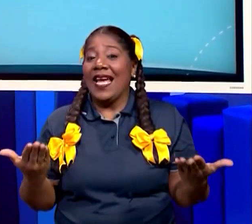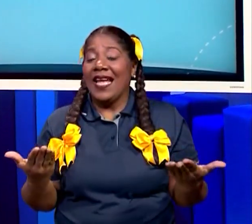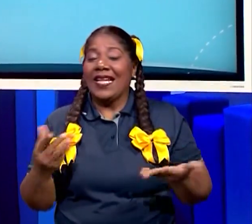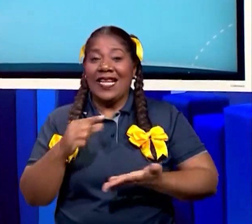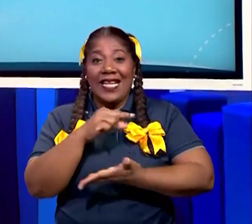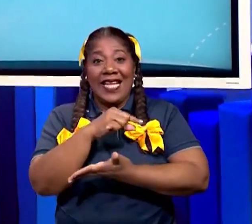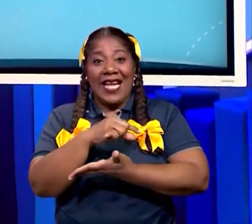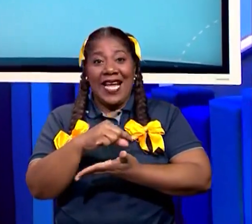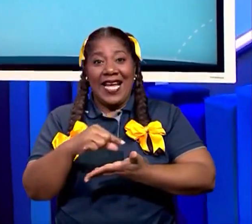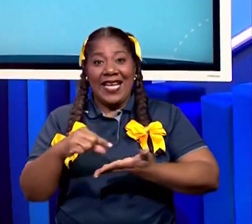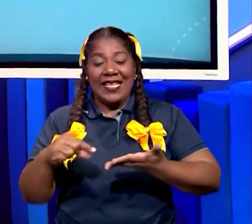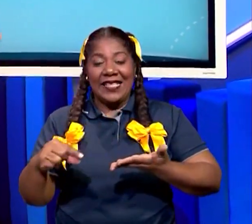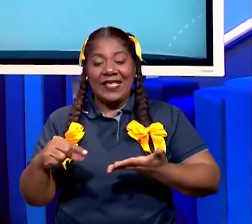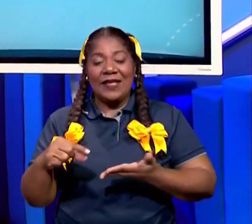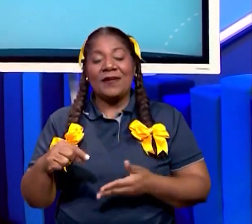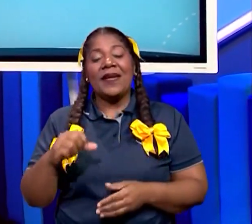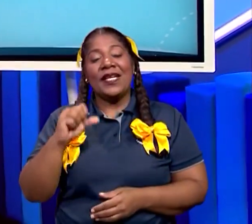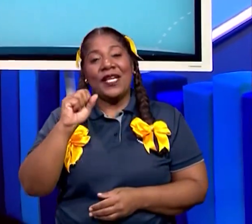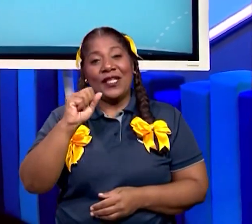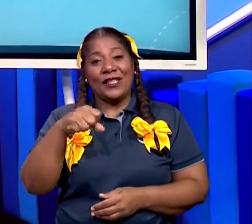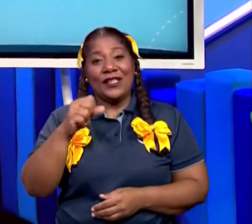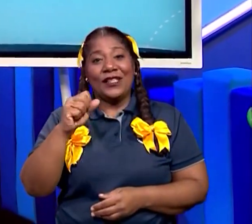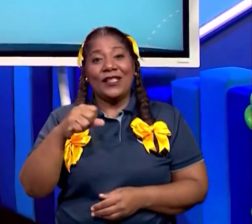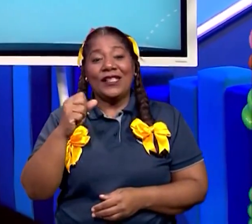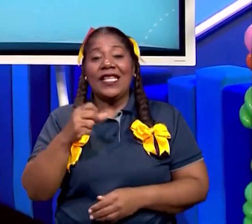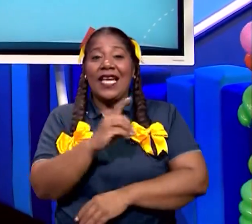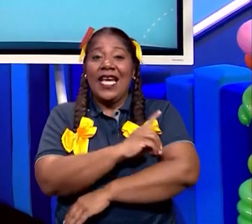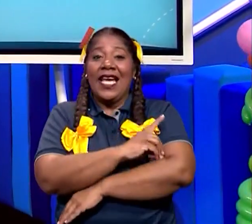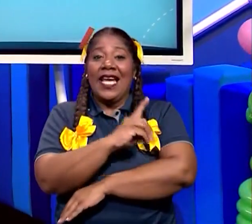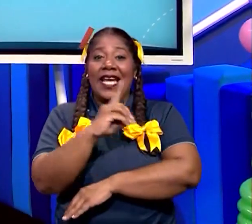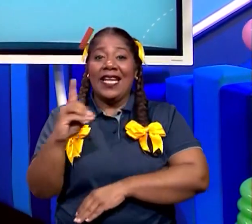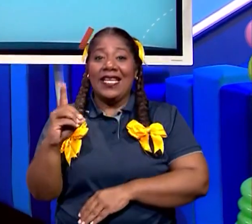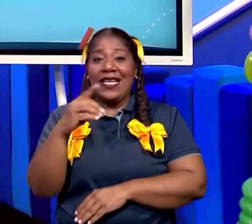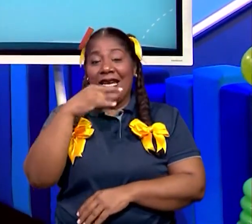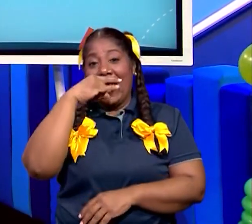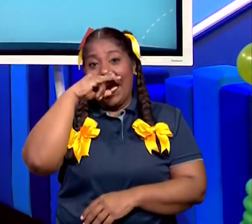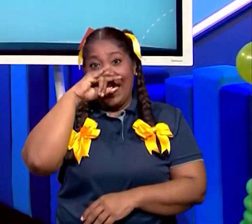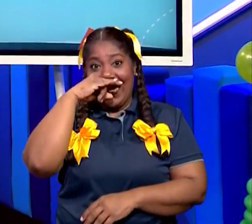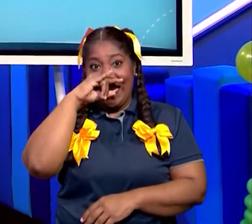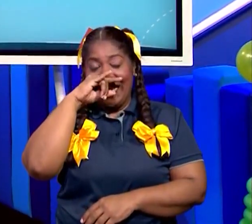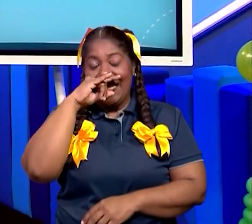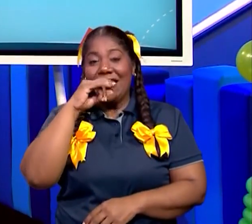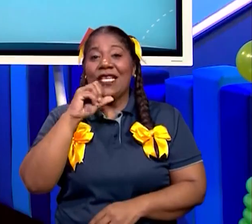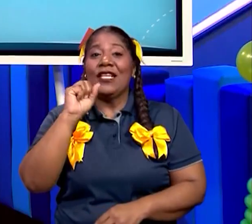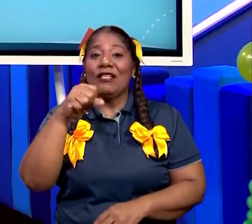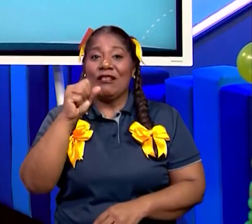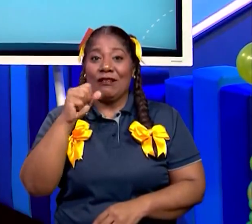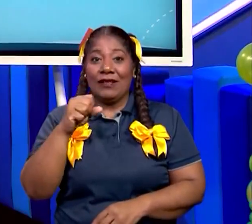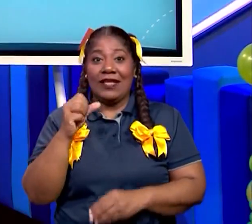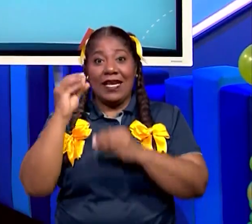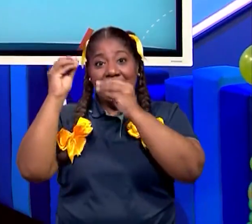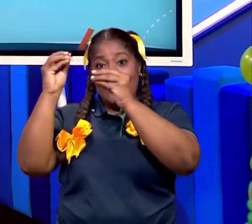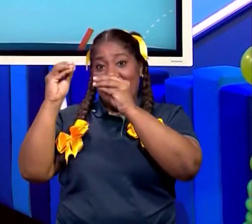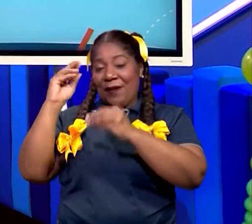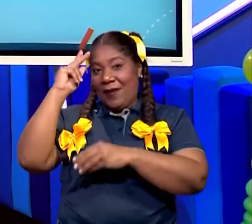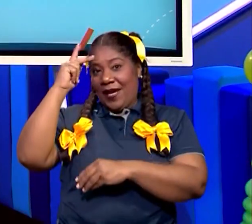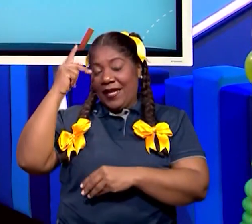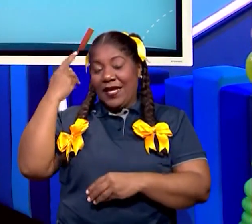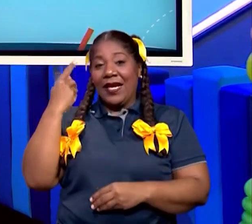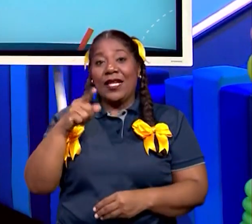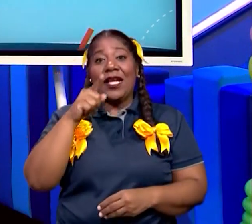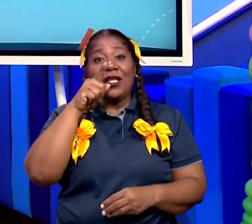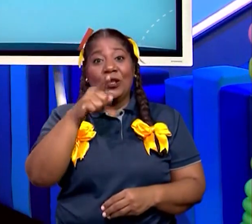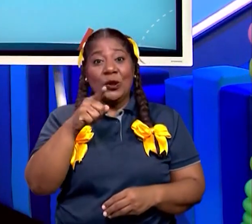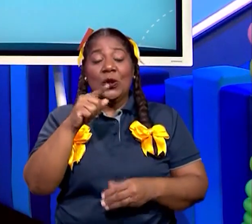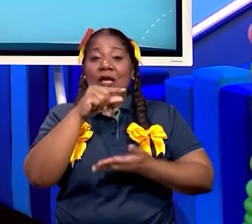semana conmemorando el Día del Niño. Y yo no me podía quedar atrás, no, no, no, no, porque toda la semana ustedes